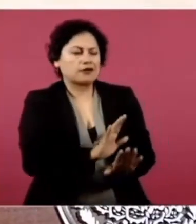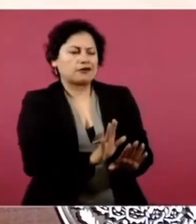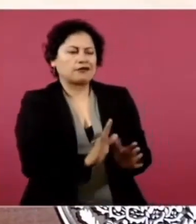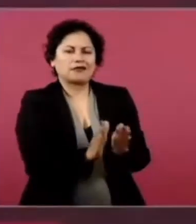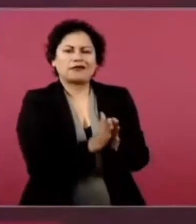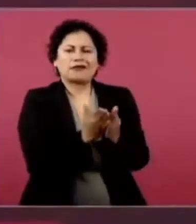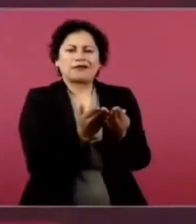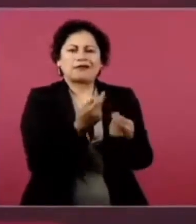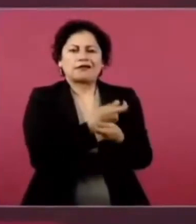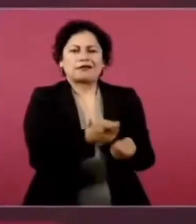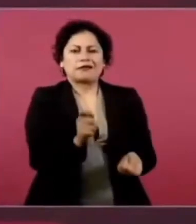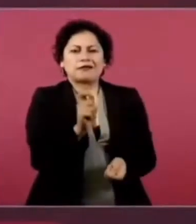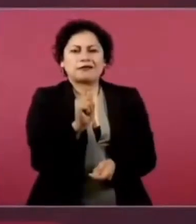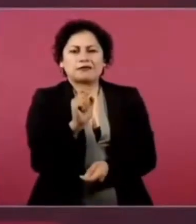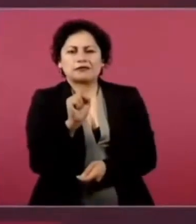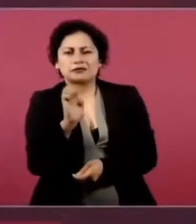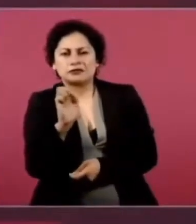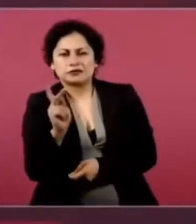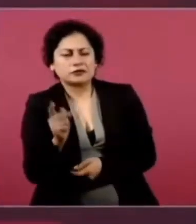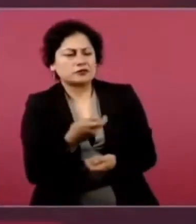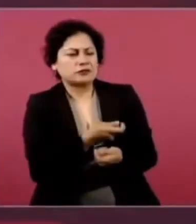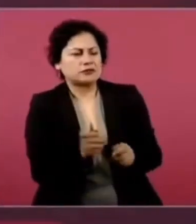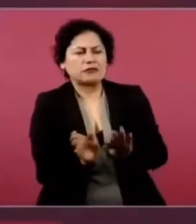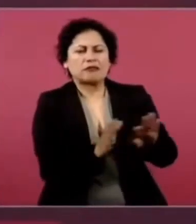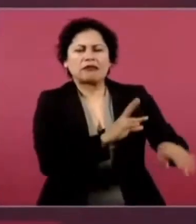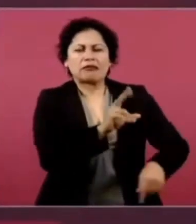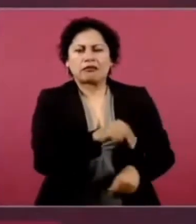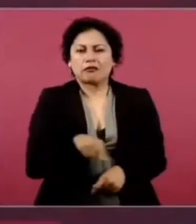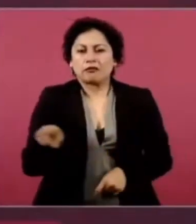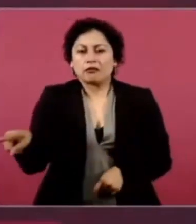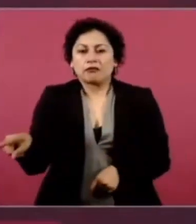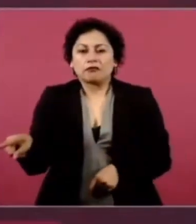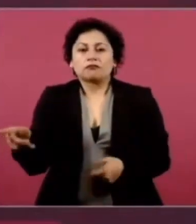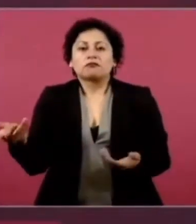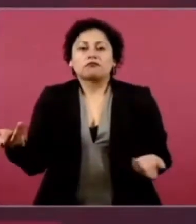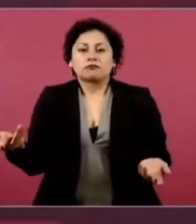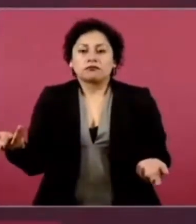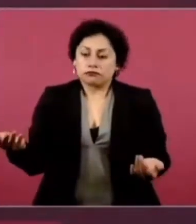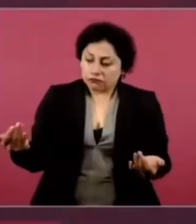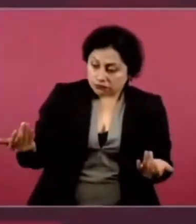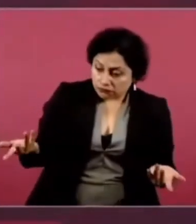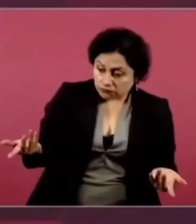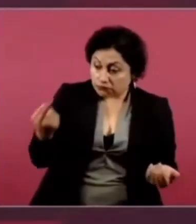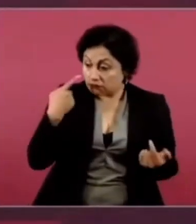No resuelve. Ahí están los niños sin los libros.